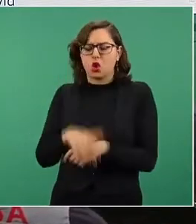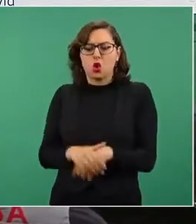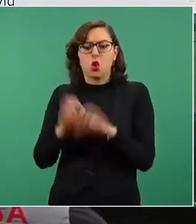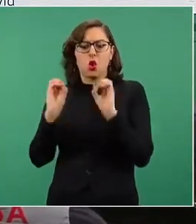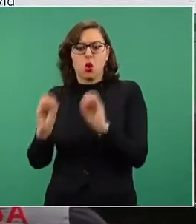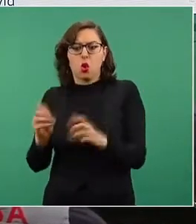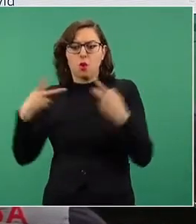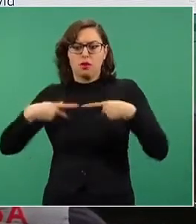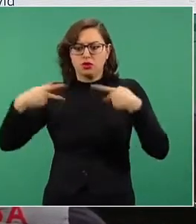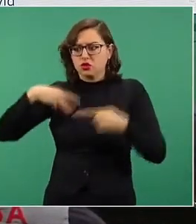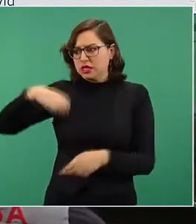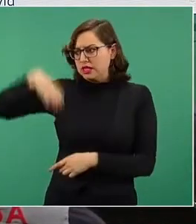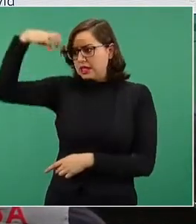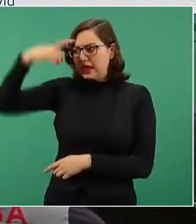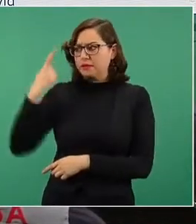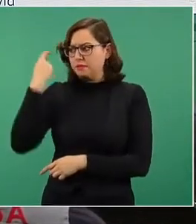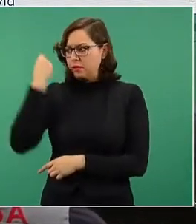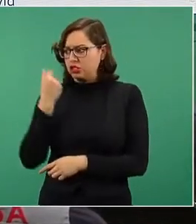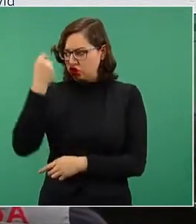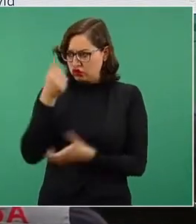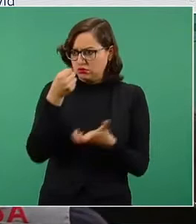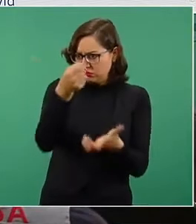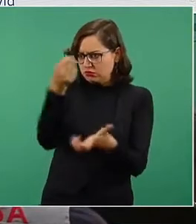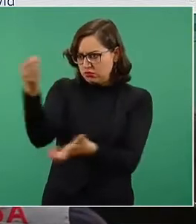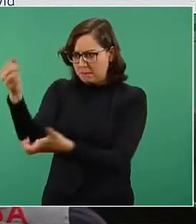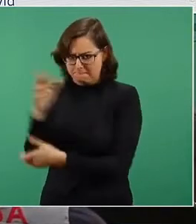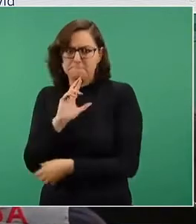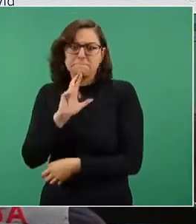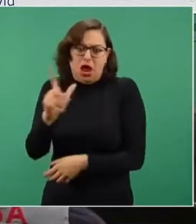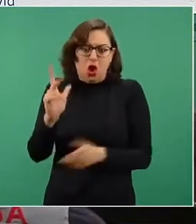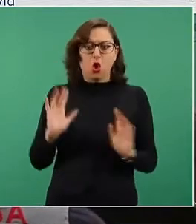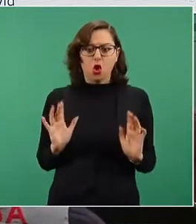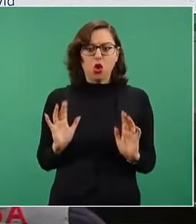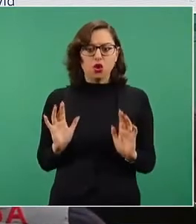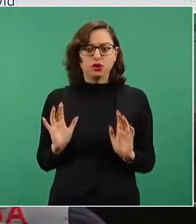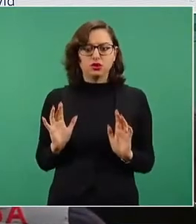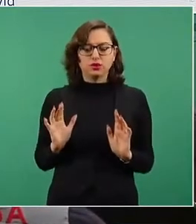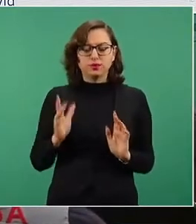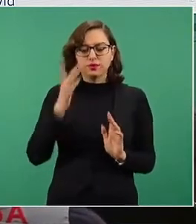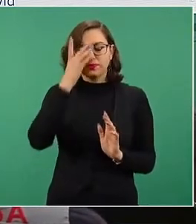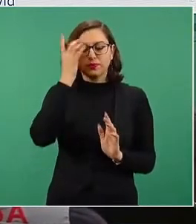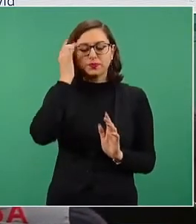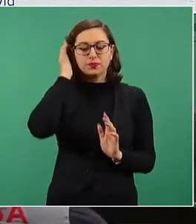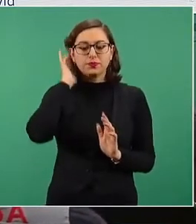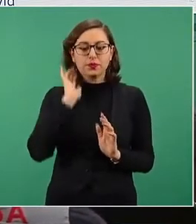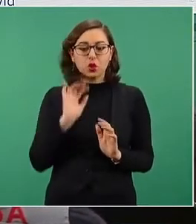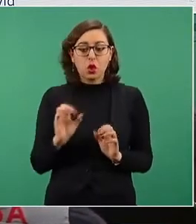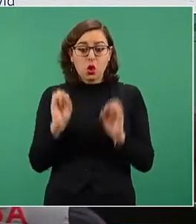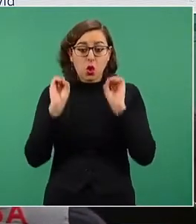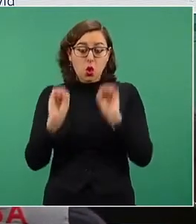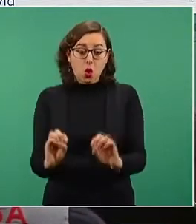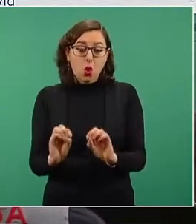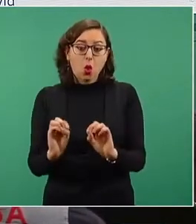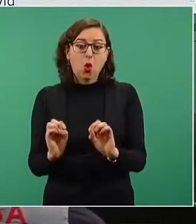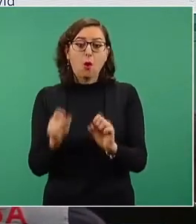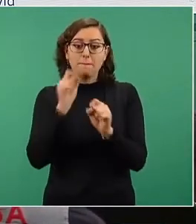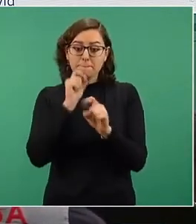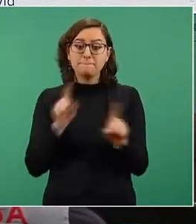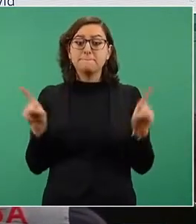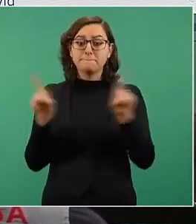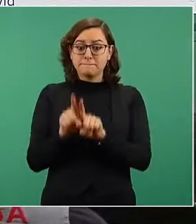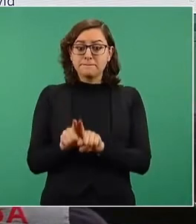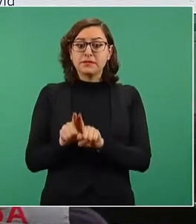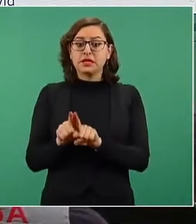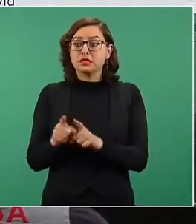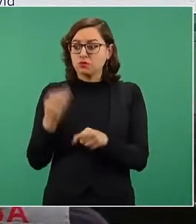Quintana Roo, en Campeche, en Nayarit y en Colima o a otorgar préstamos adicionales por